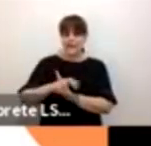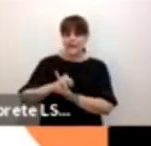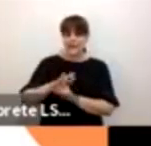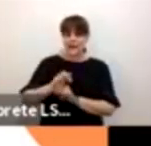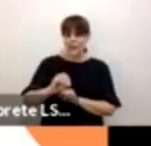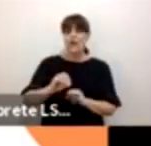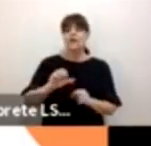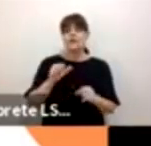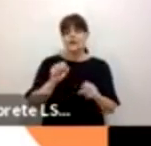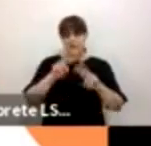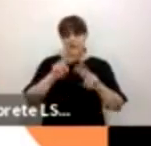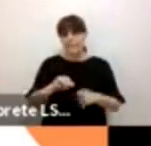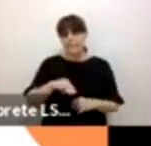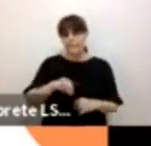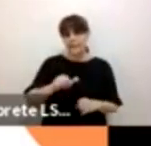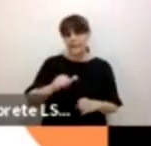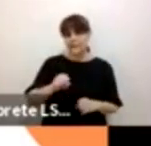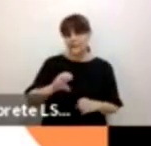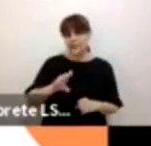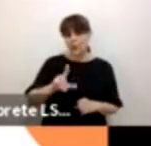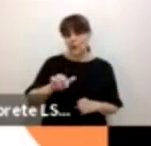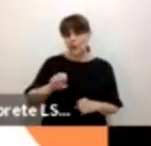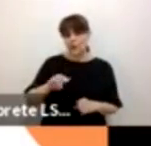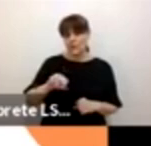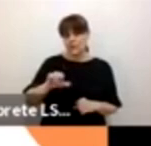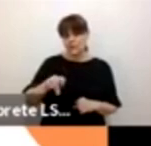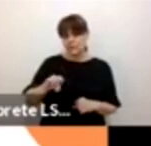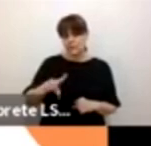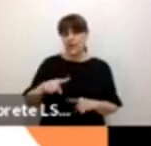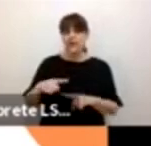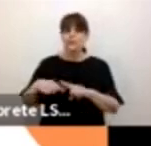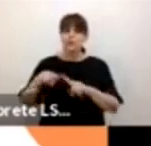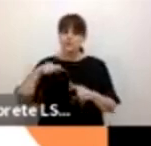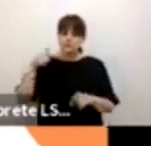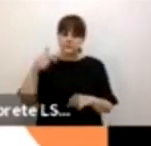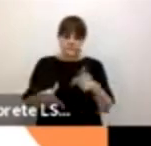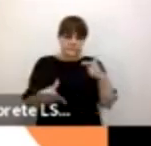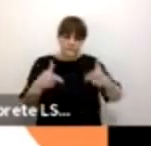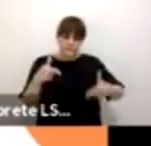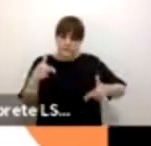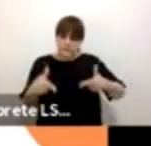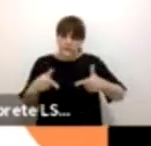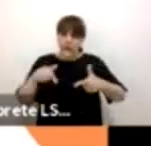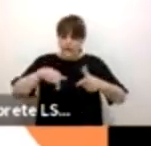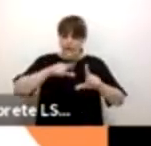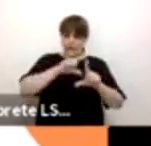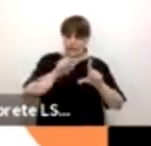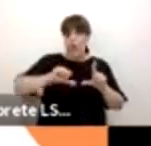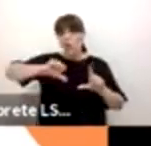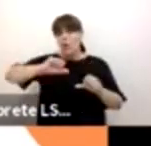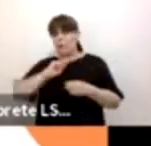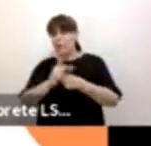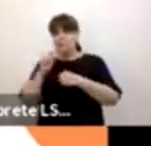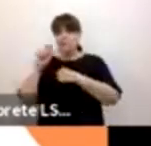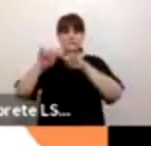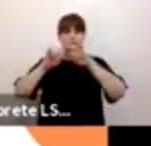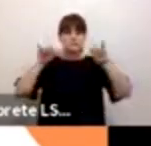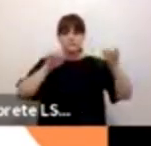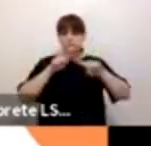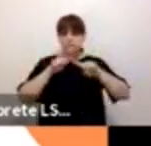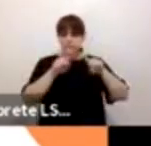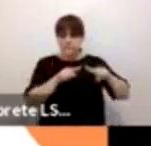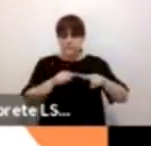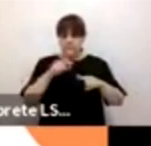que de acuerdo a nuestros hallazgos y otras investigaciones en otros países nos ayudan a entender que es